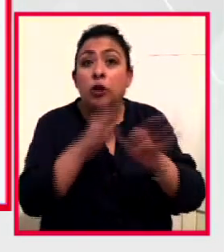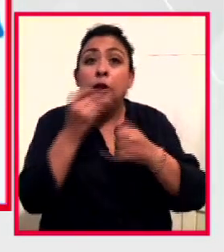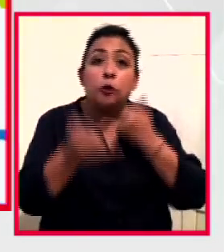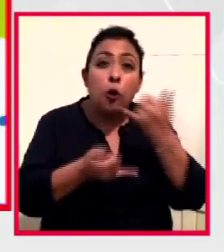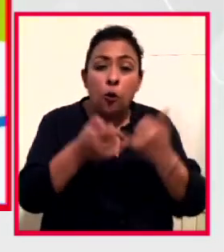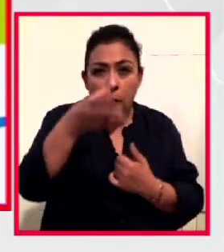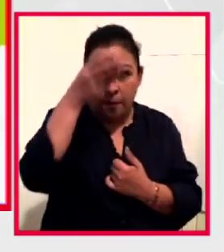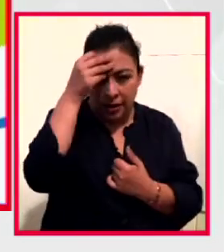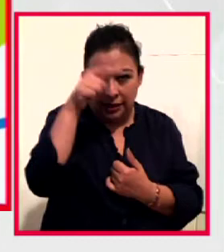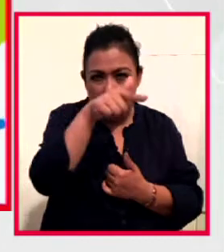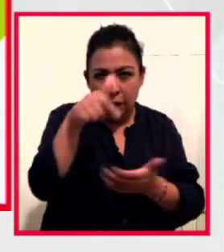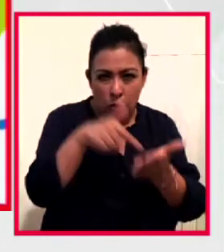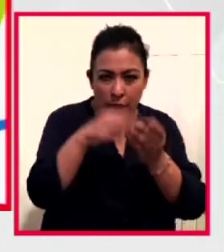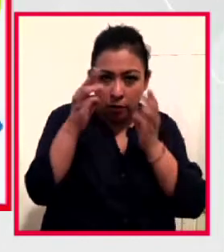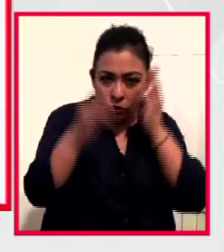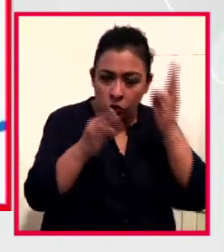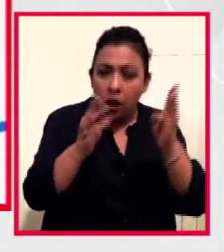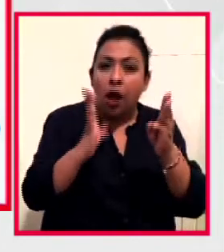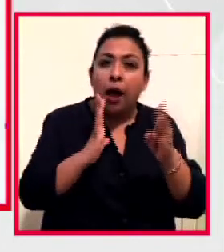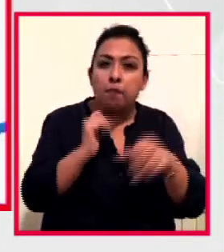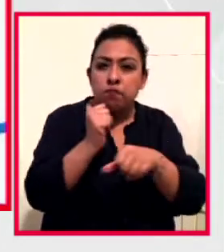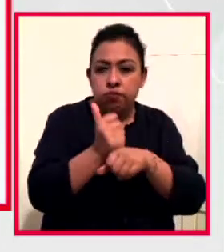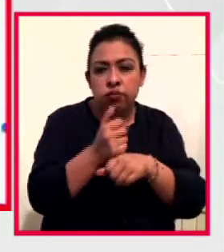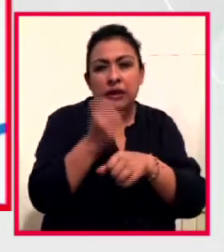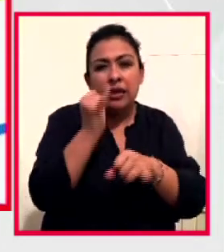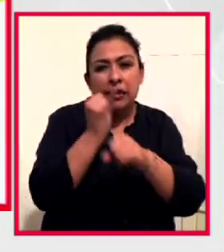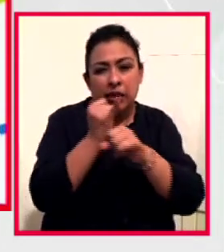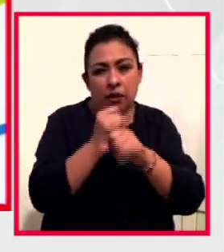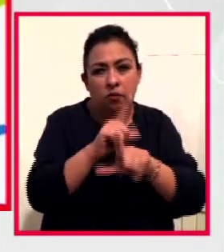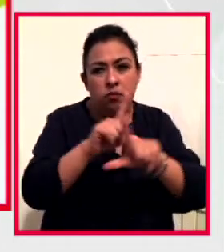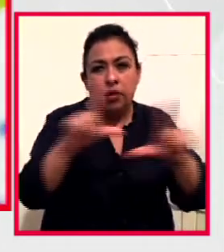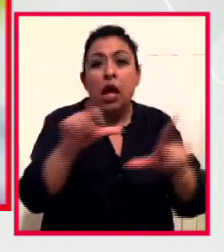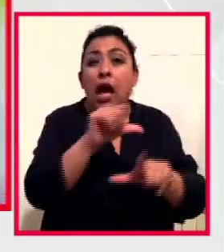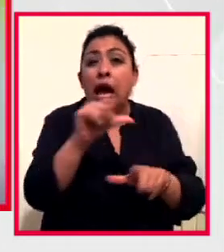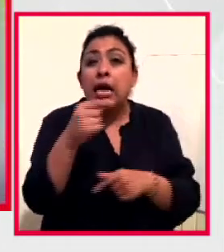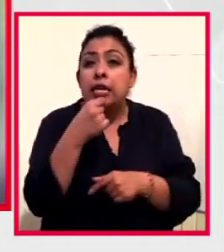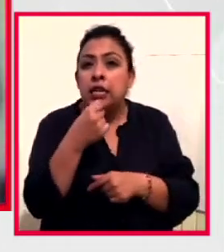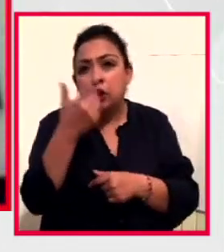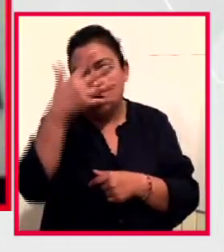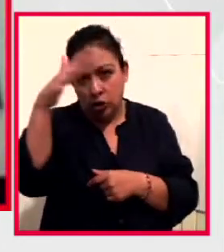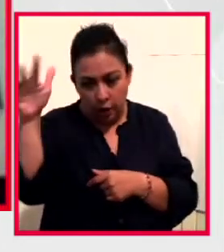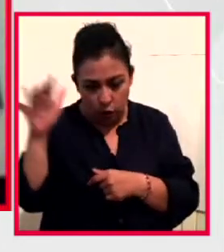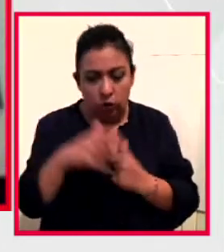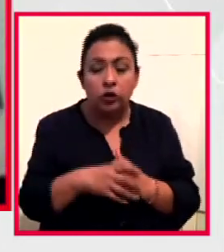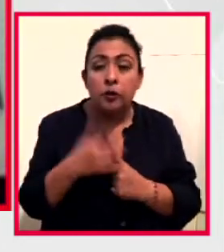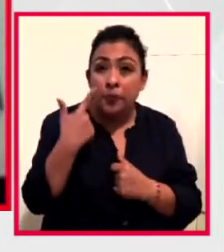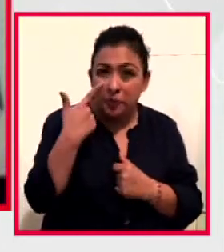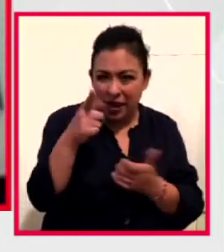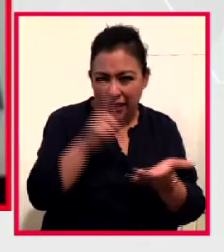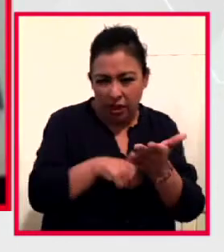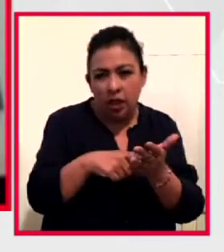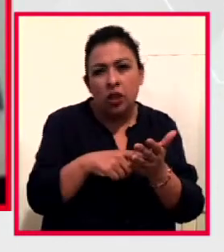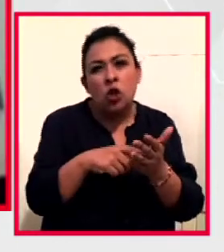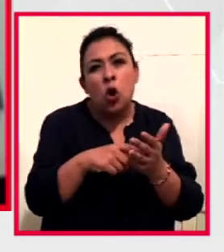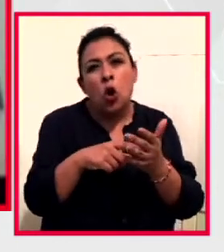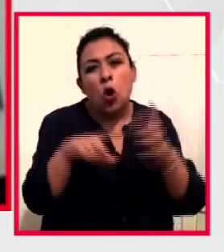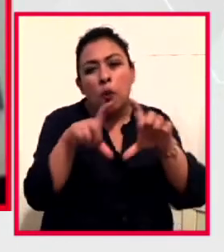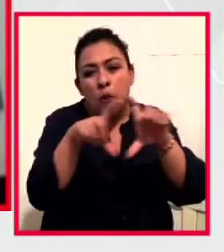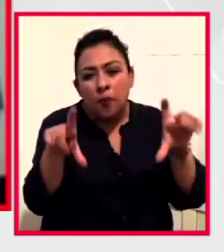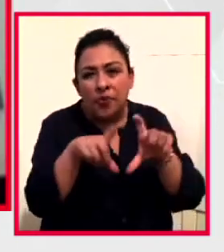el recinto creó este portal dedicado a niños y adultos. Van a encontrar artículos, van a encontrar